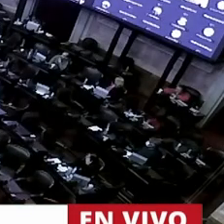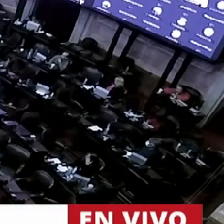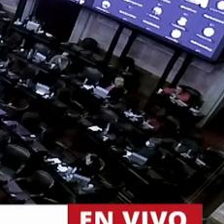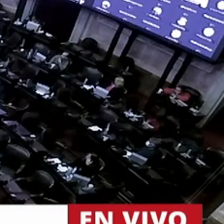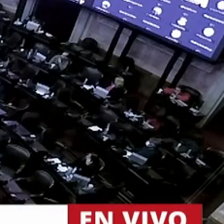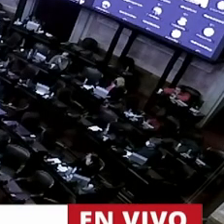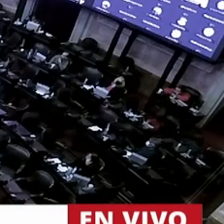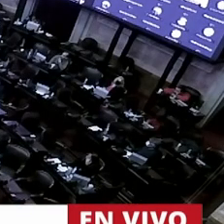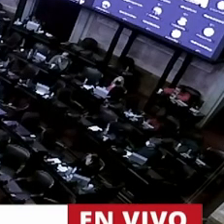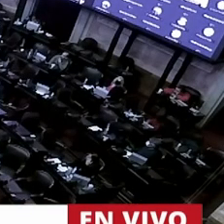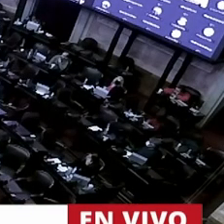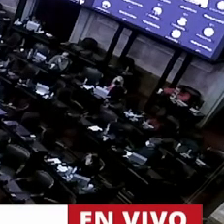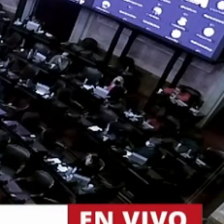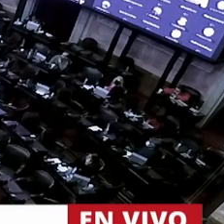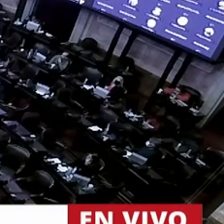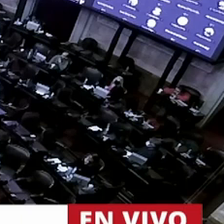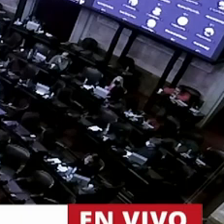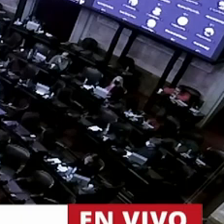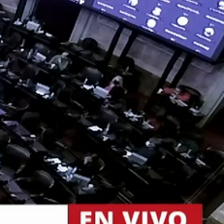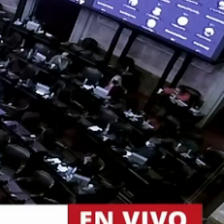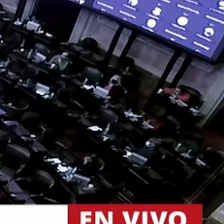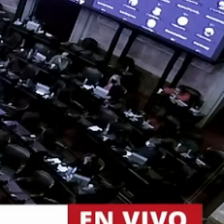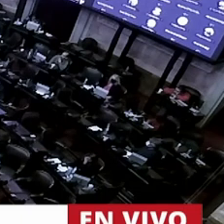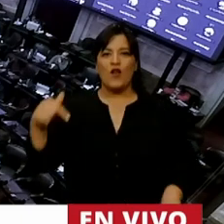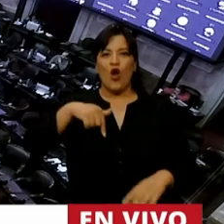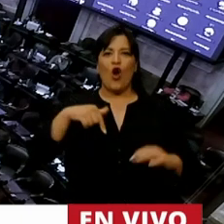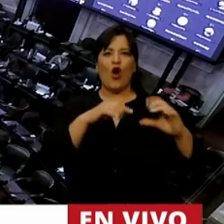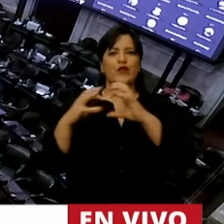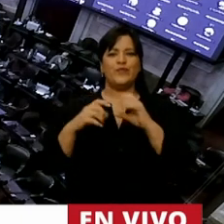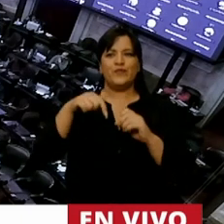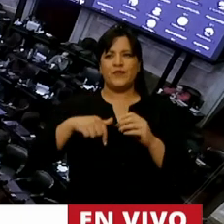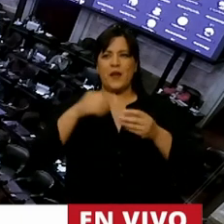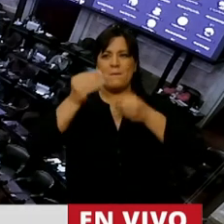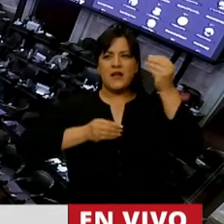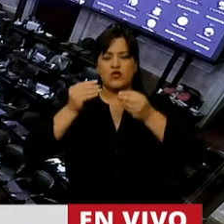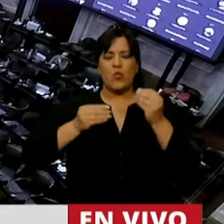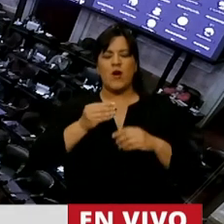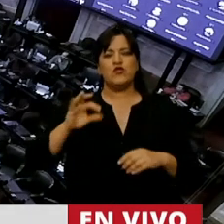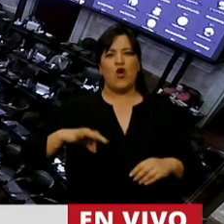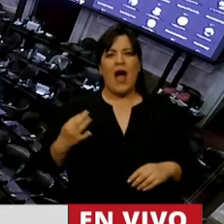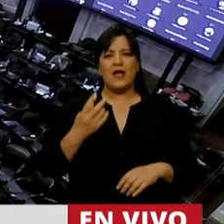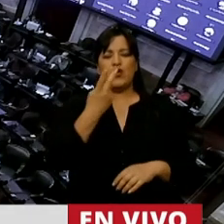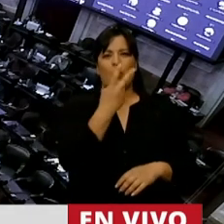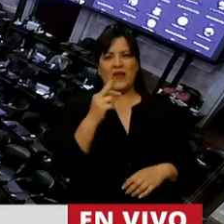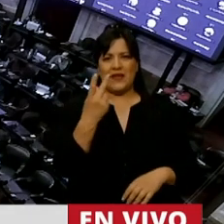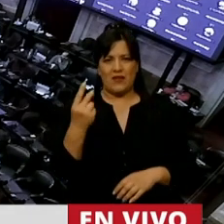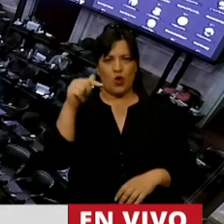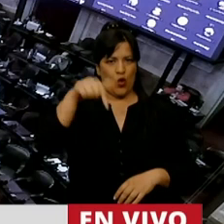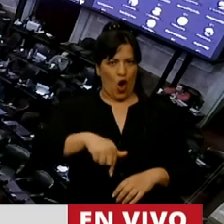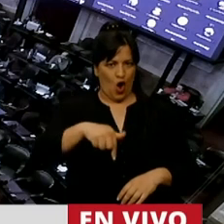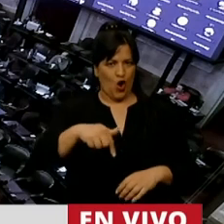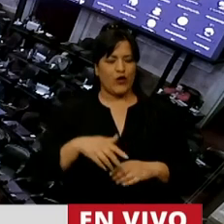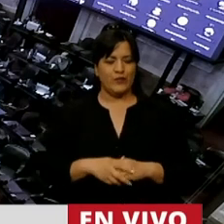Señor Presidente, el tratamiento del presupuesto del año 2021 que hoy nos